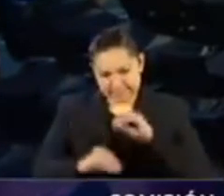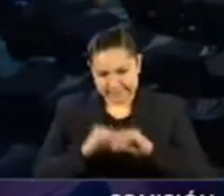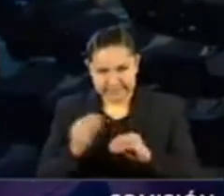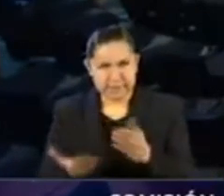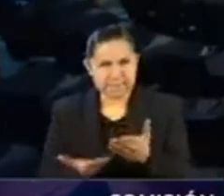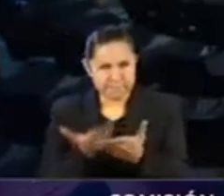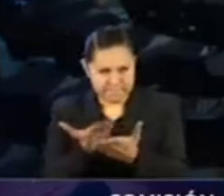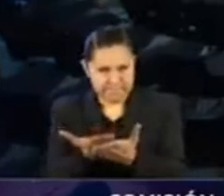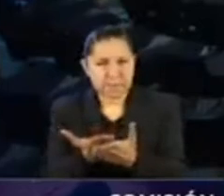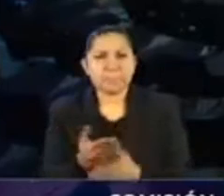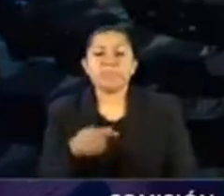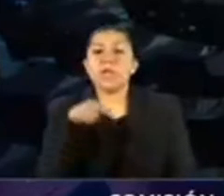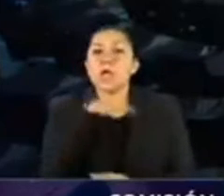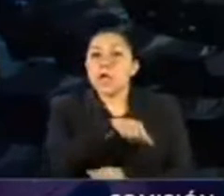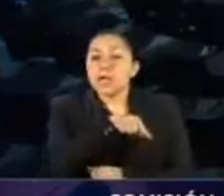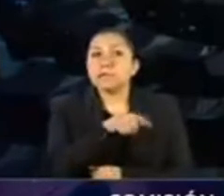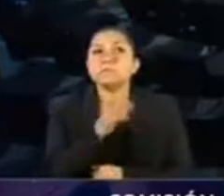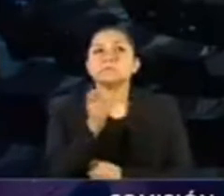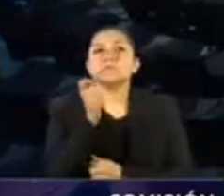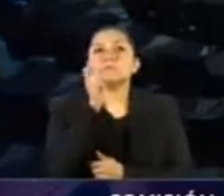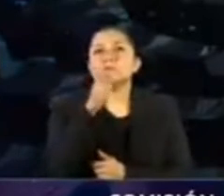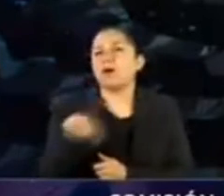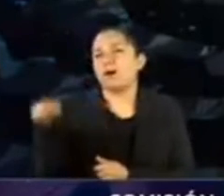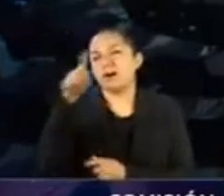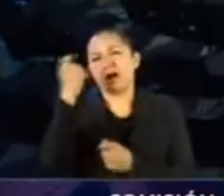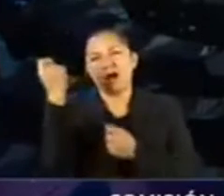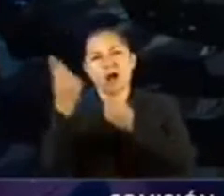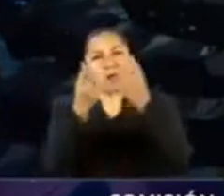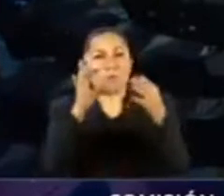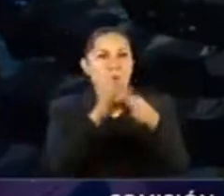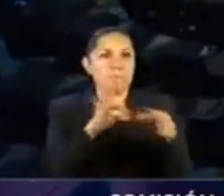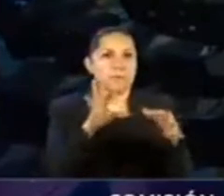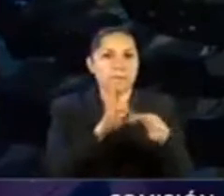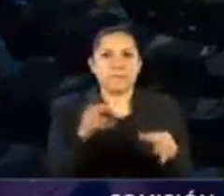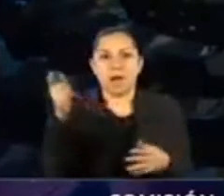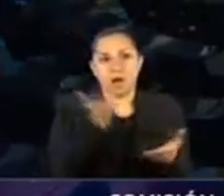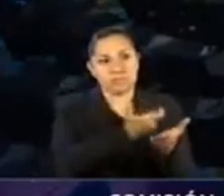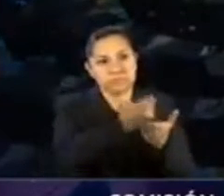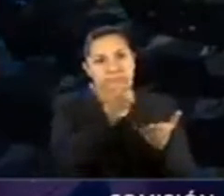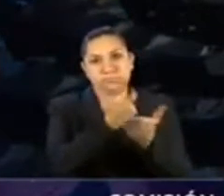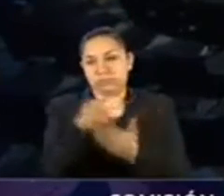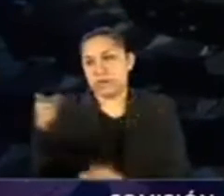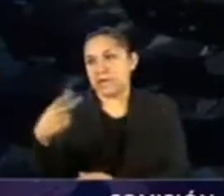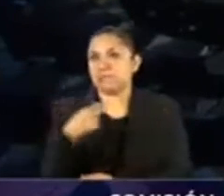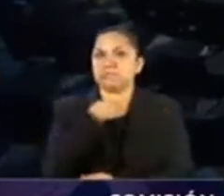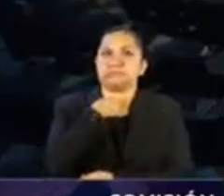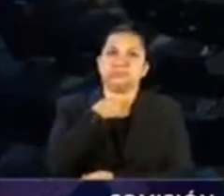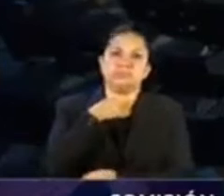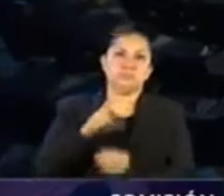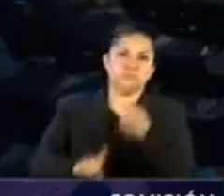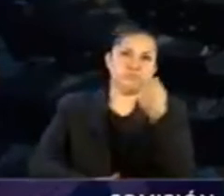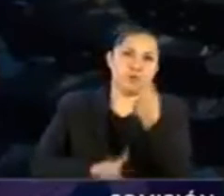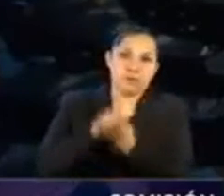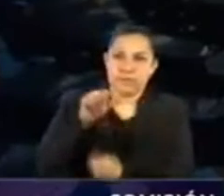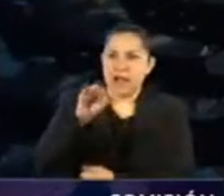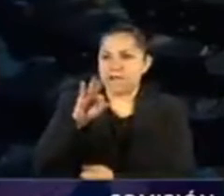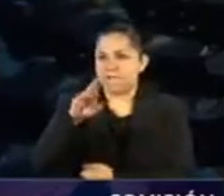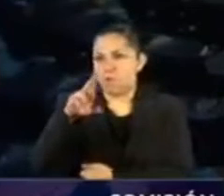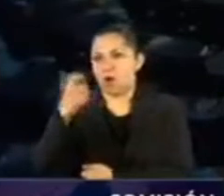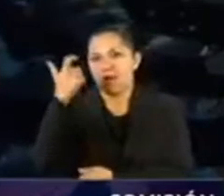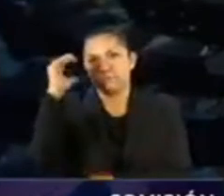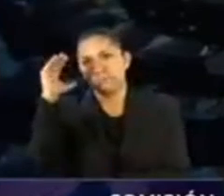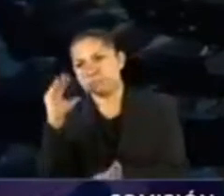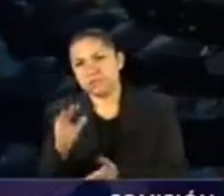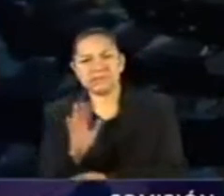manera representa un riesgo, como ya andan diciendo por ahí, de corrida para las Afores. Eso es absolutamente